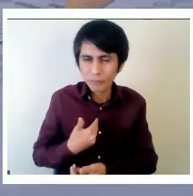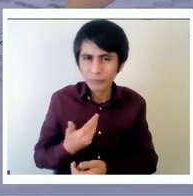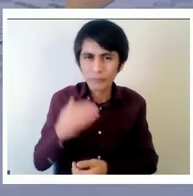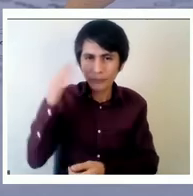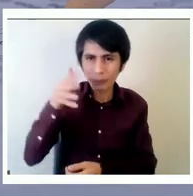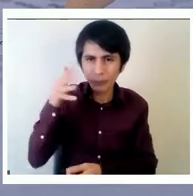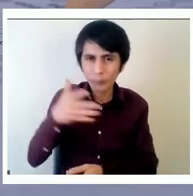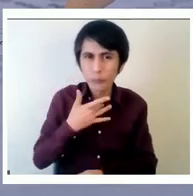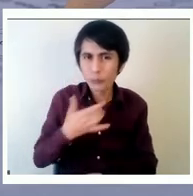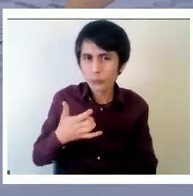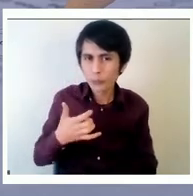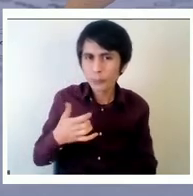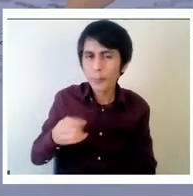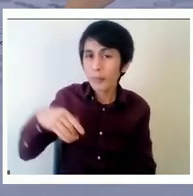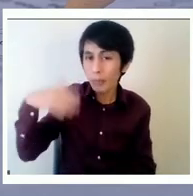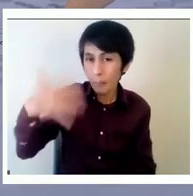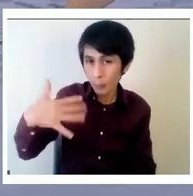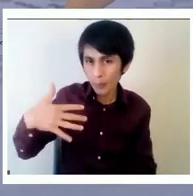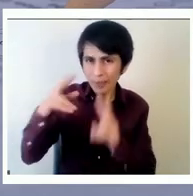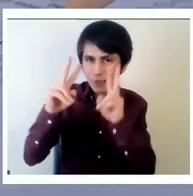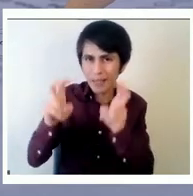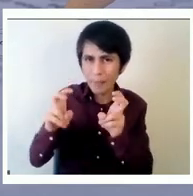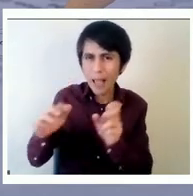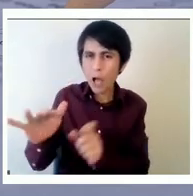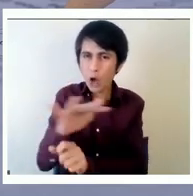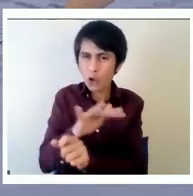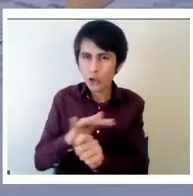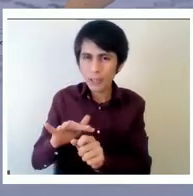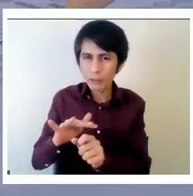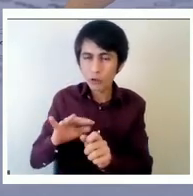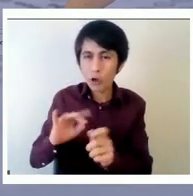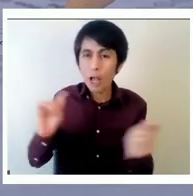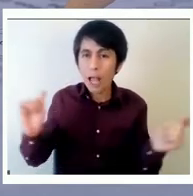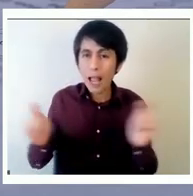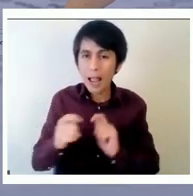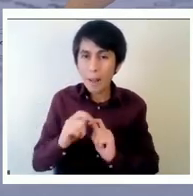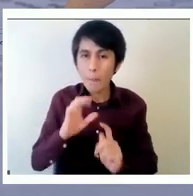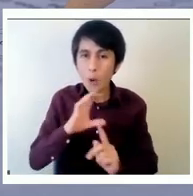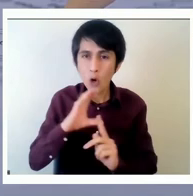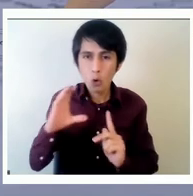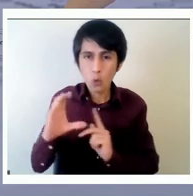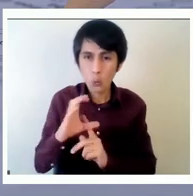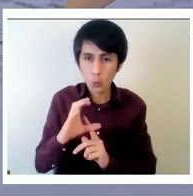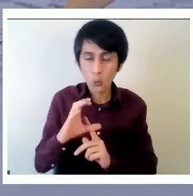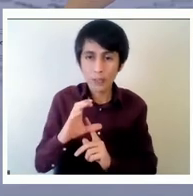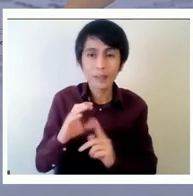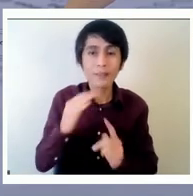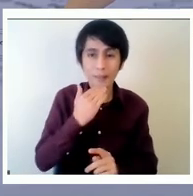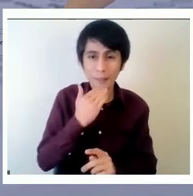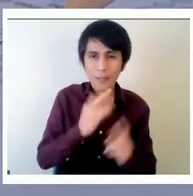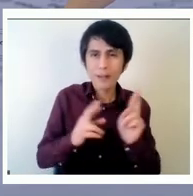la idea del contexto y del cambio cultural atraviesa también mi presentación